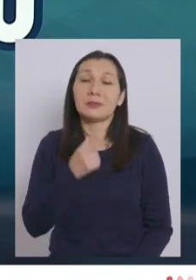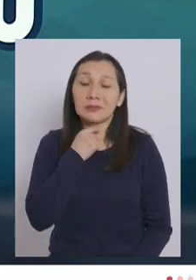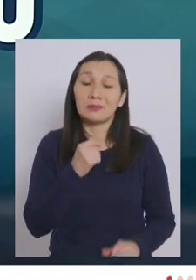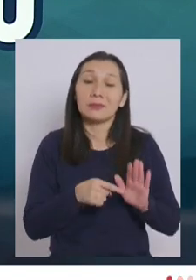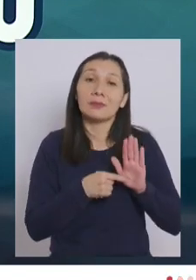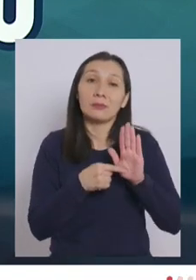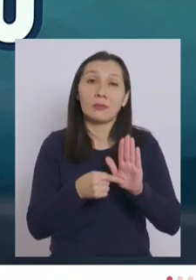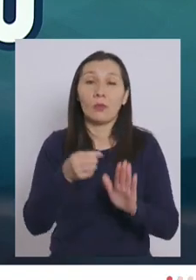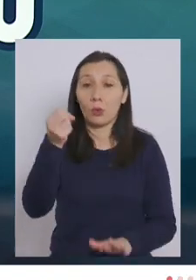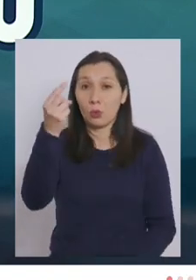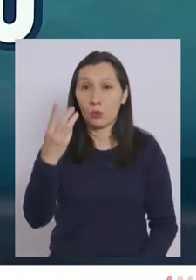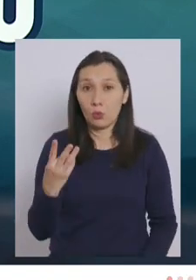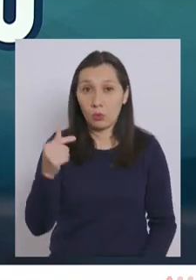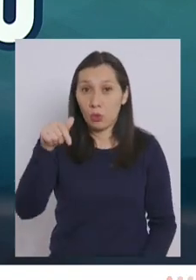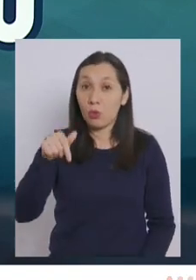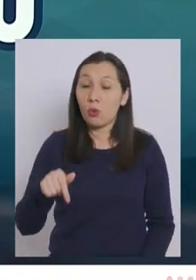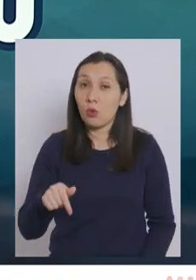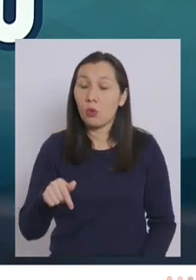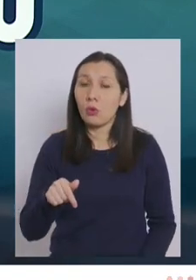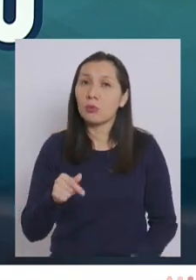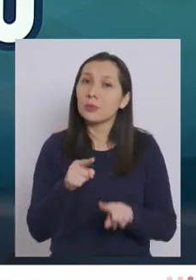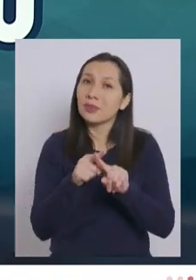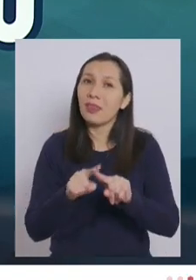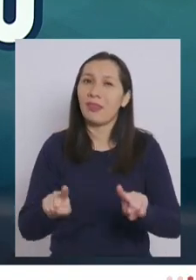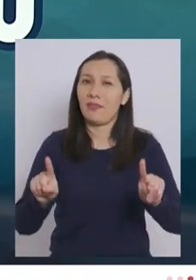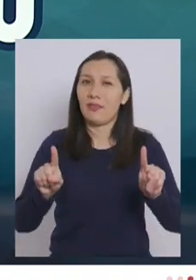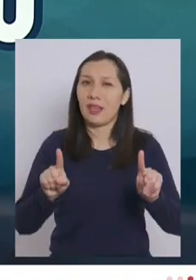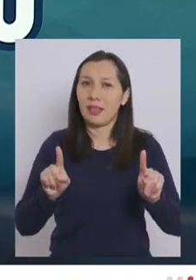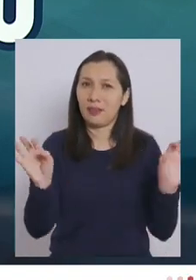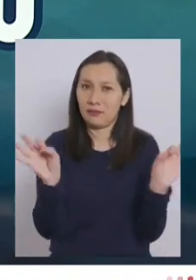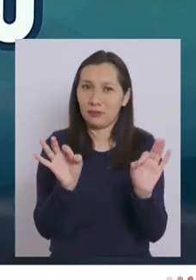presentar las cifras del día de hoy de una manera un poquito diferente.